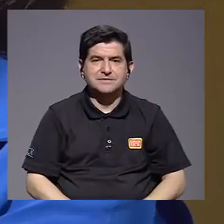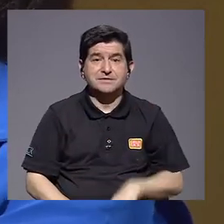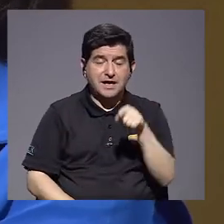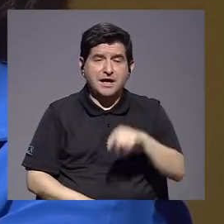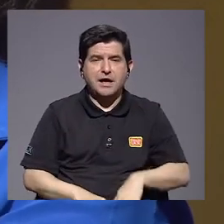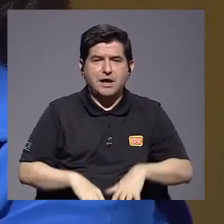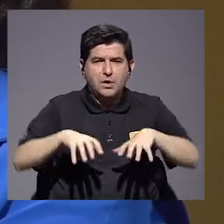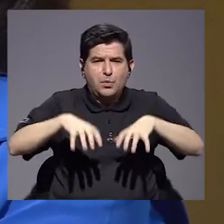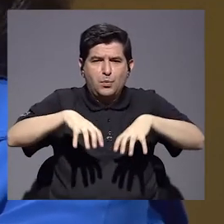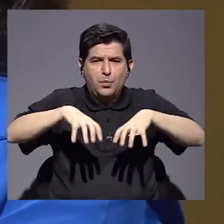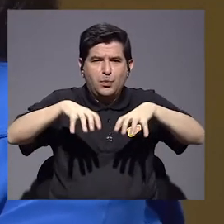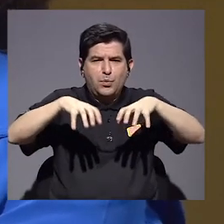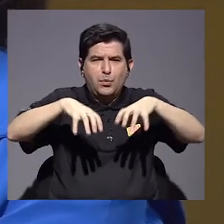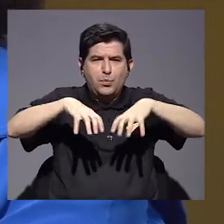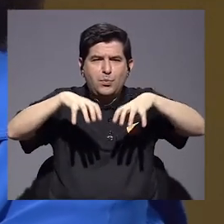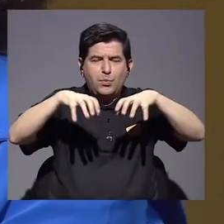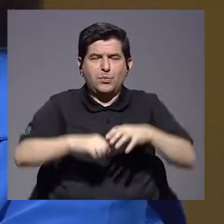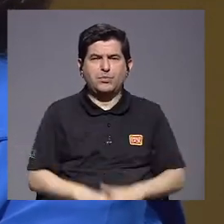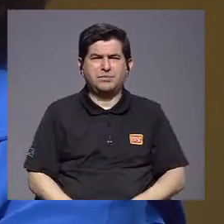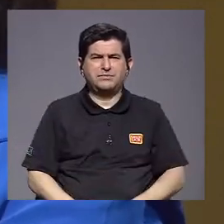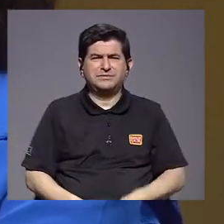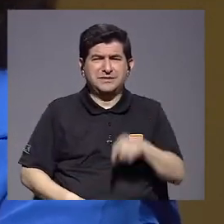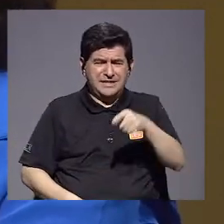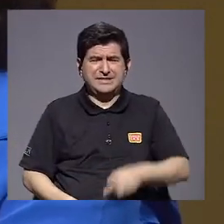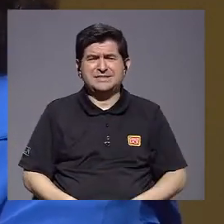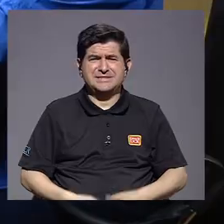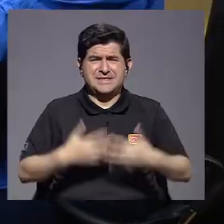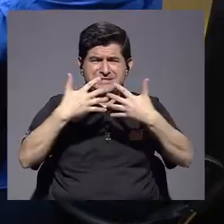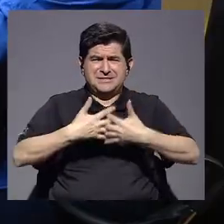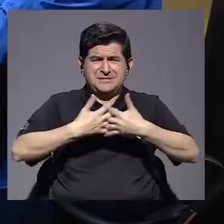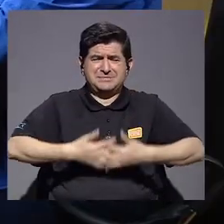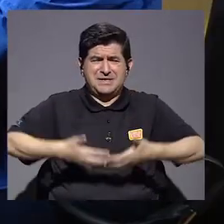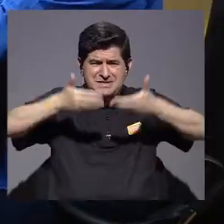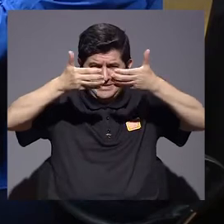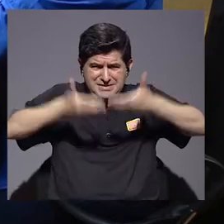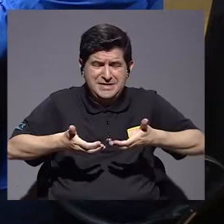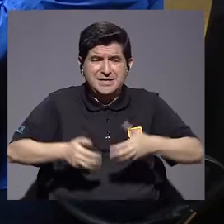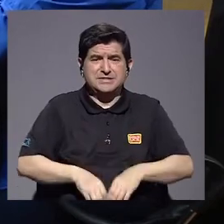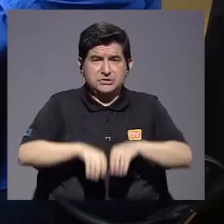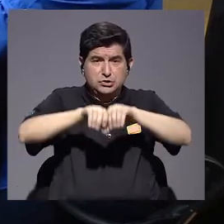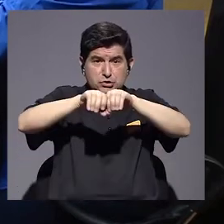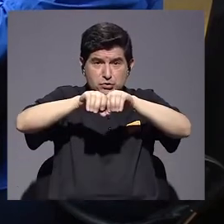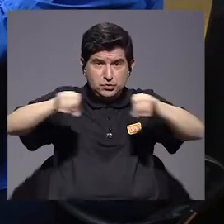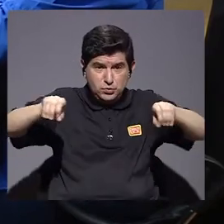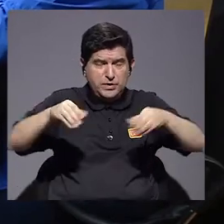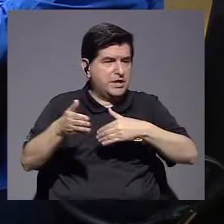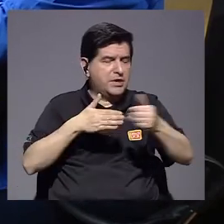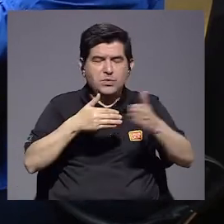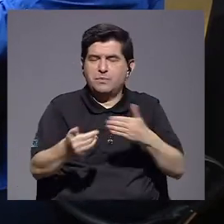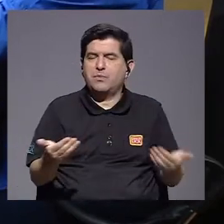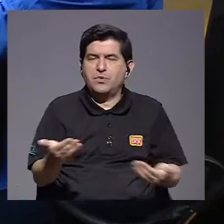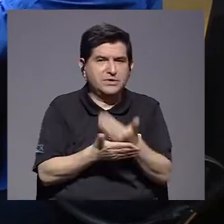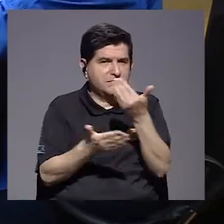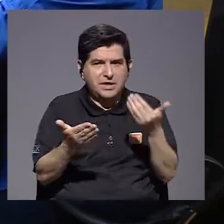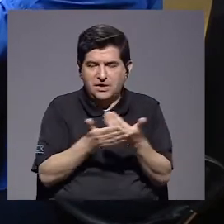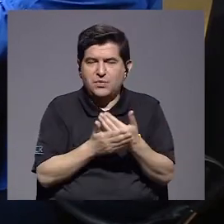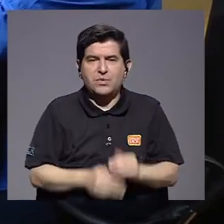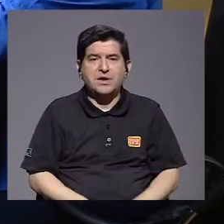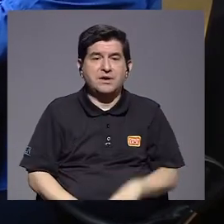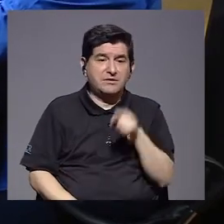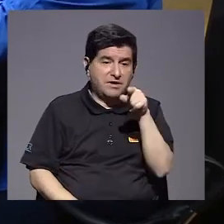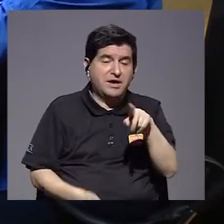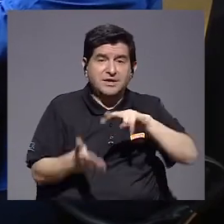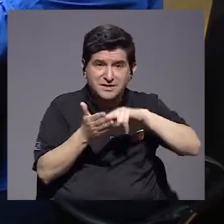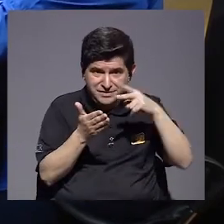vibración de maquinaria, que es maquinaria muy pesada, hace que la tubería, aunque fuera nueva, siempre la